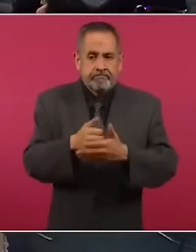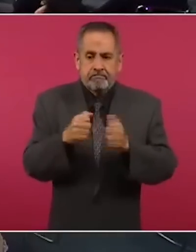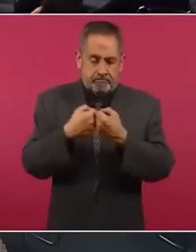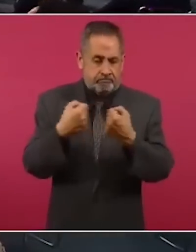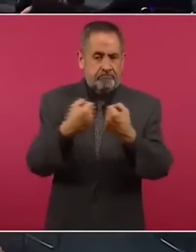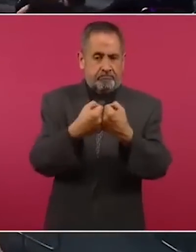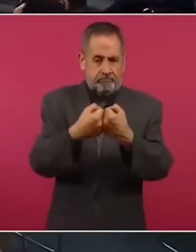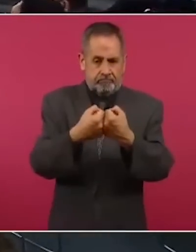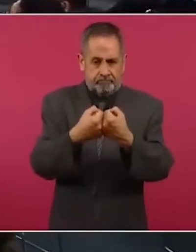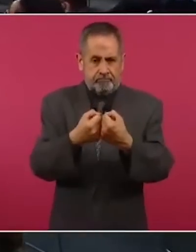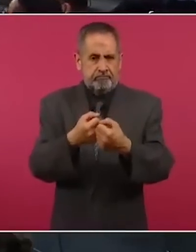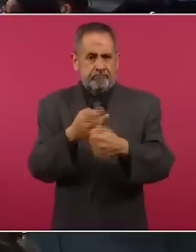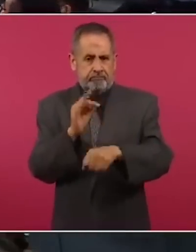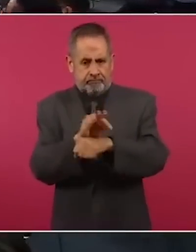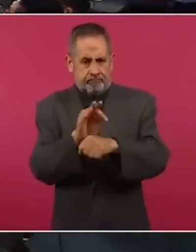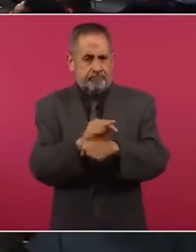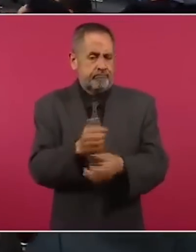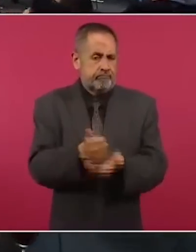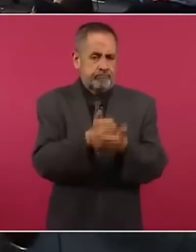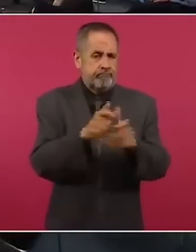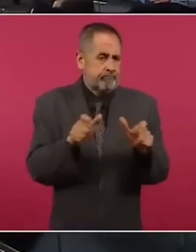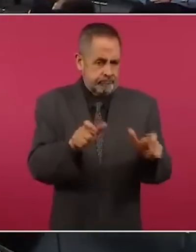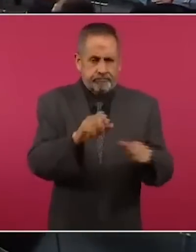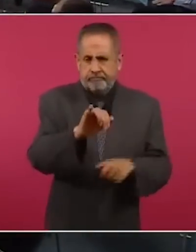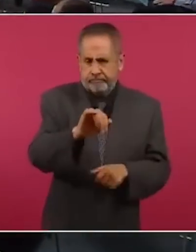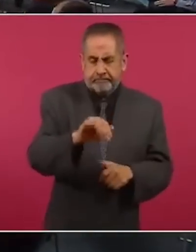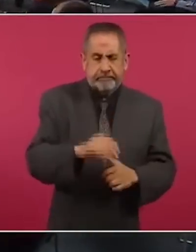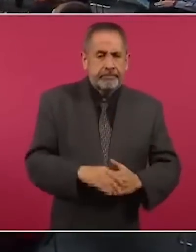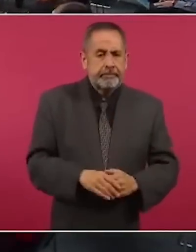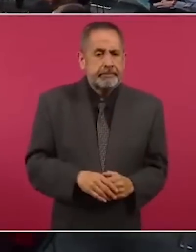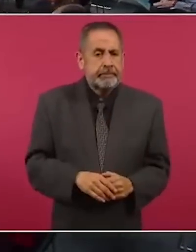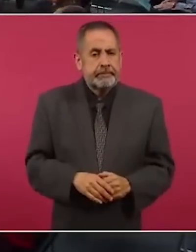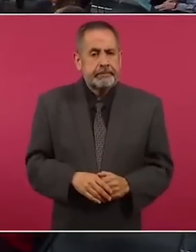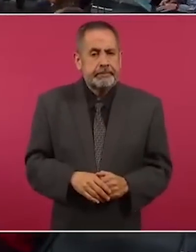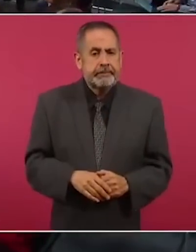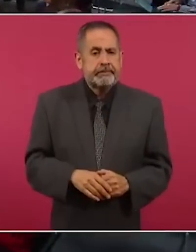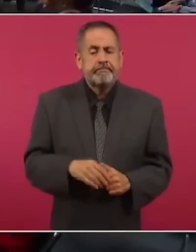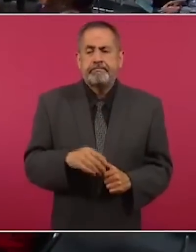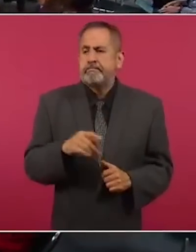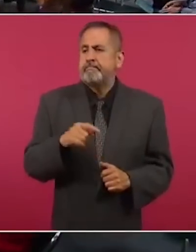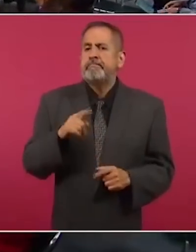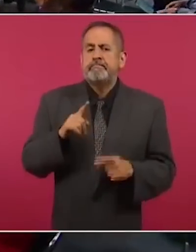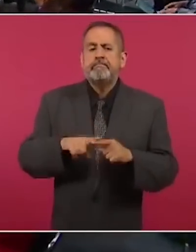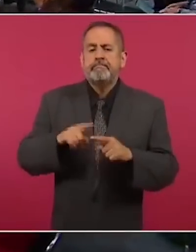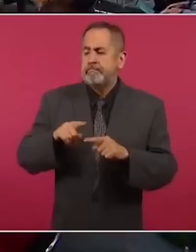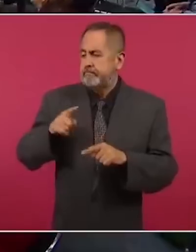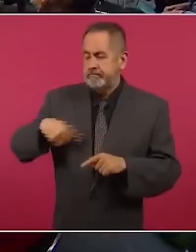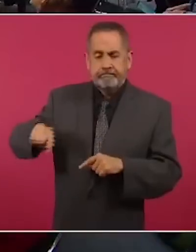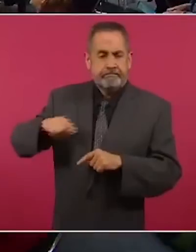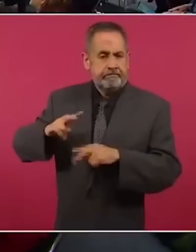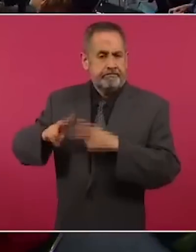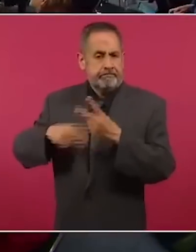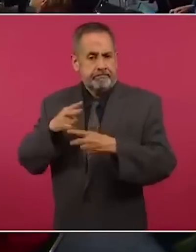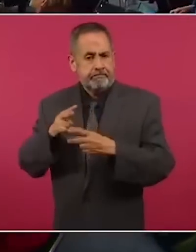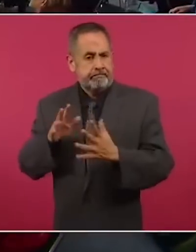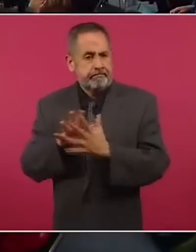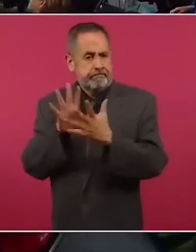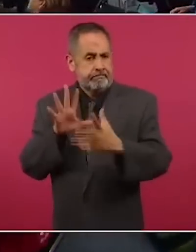frontera. Hay participación de